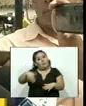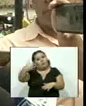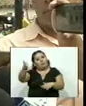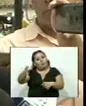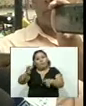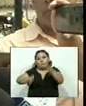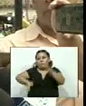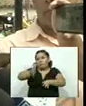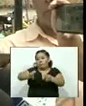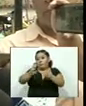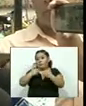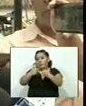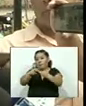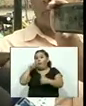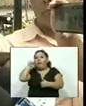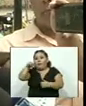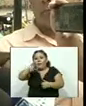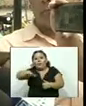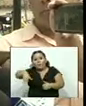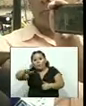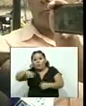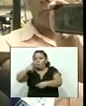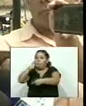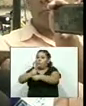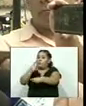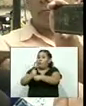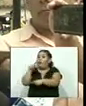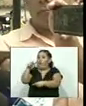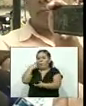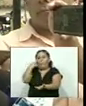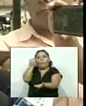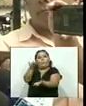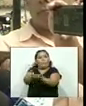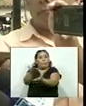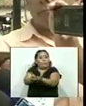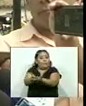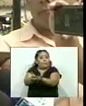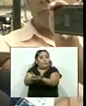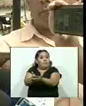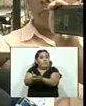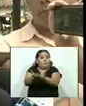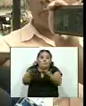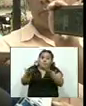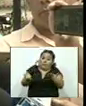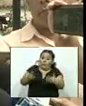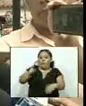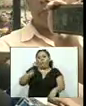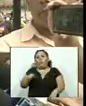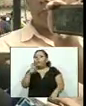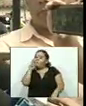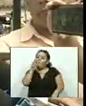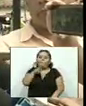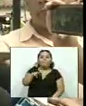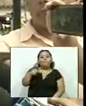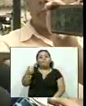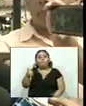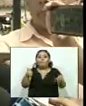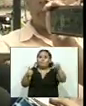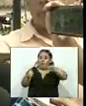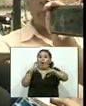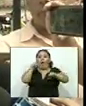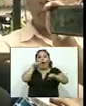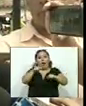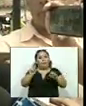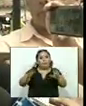dentro de los tribunales competentes y ahí surgen las pruebas necesarias, pues que los jueces valorarán las pruebas y ahí se condenará o se